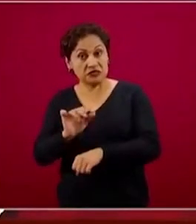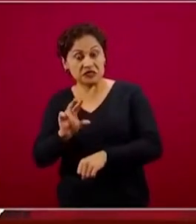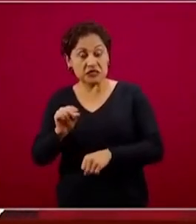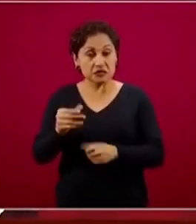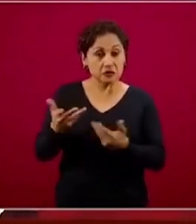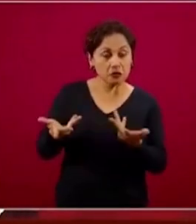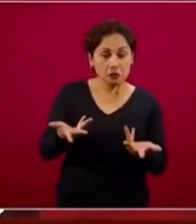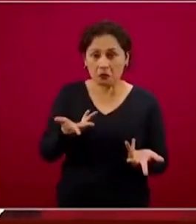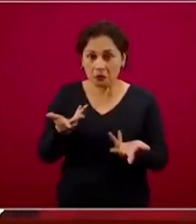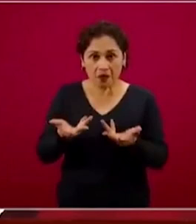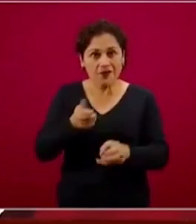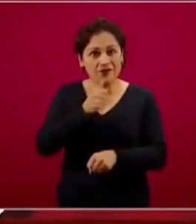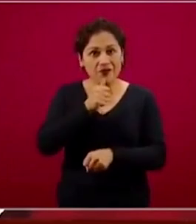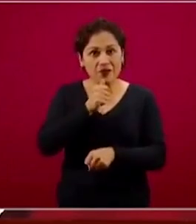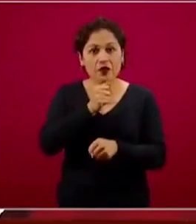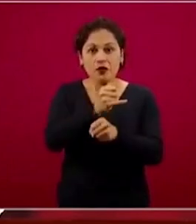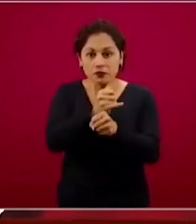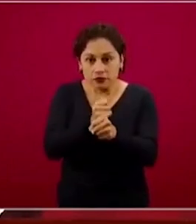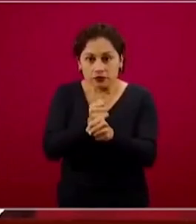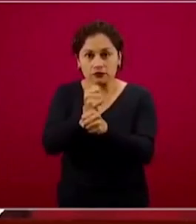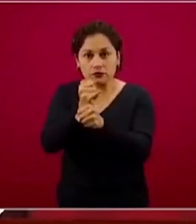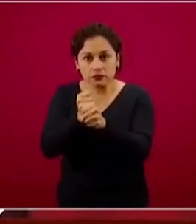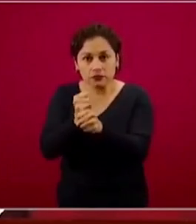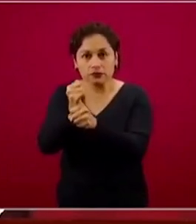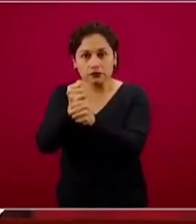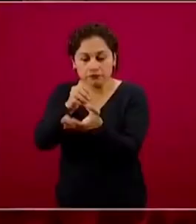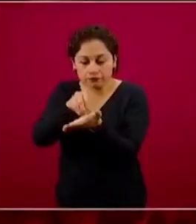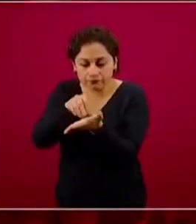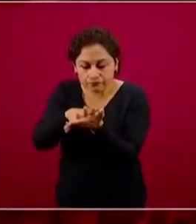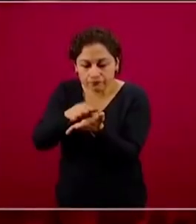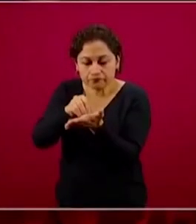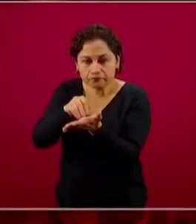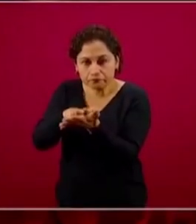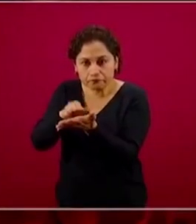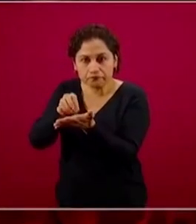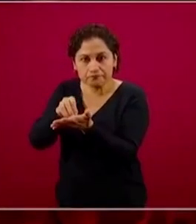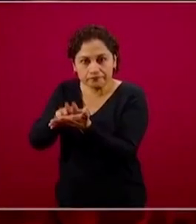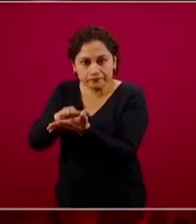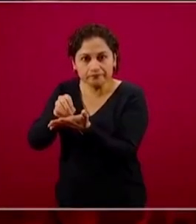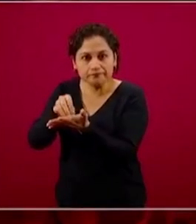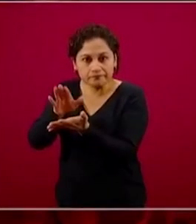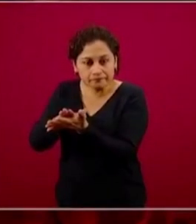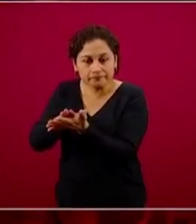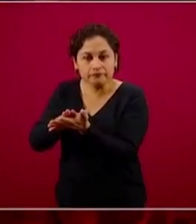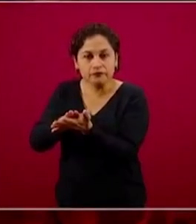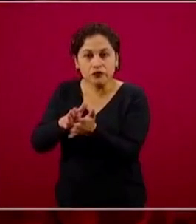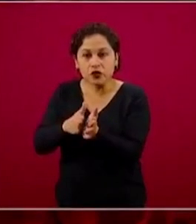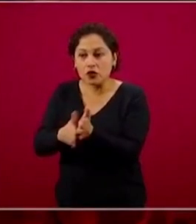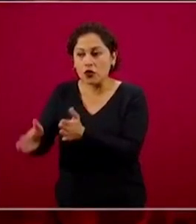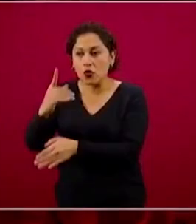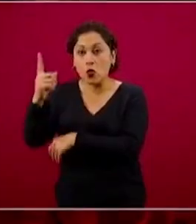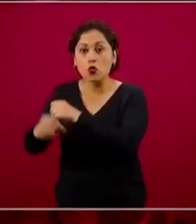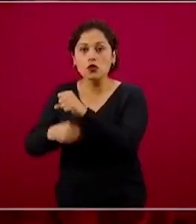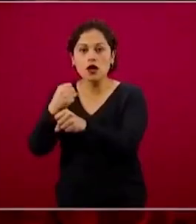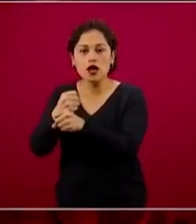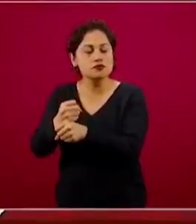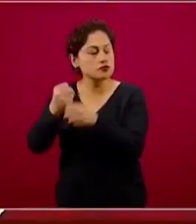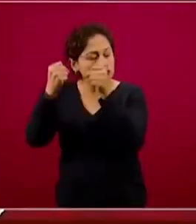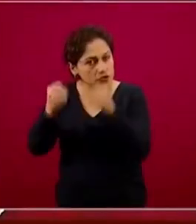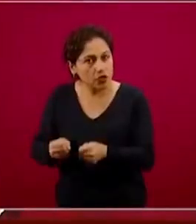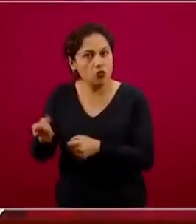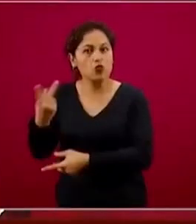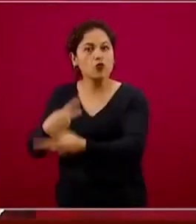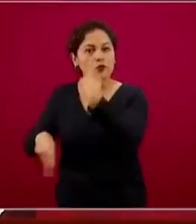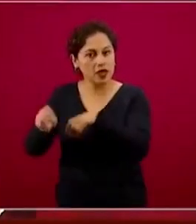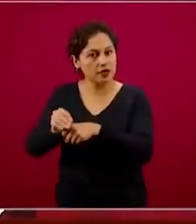conociendo y se tienen que ir sustentando y dentro de un año vamos a tener nuevamente la presencia del virus y en algunos